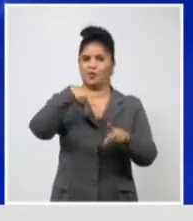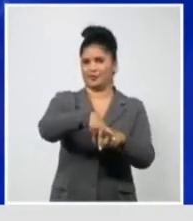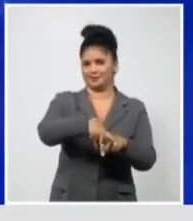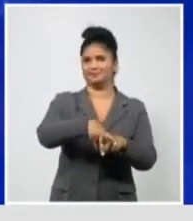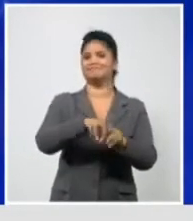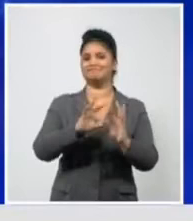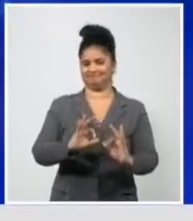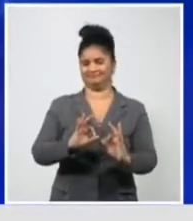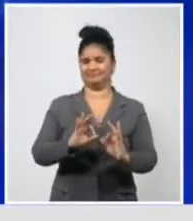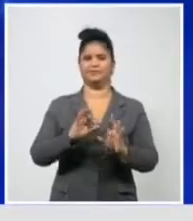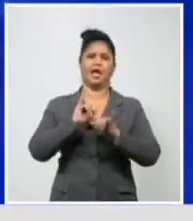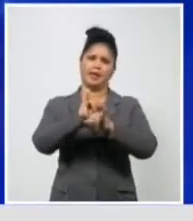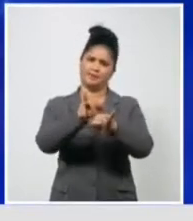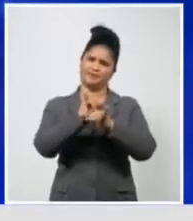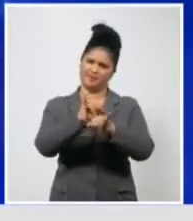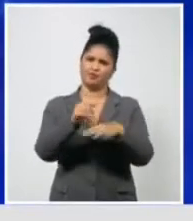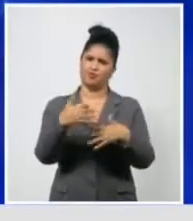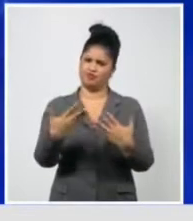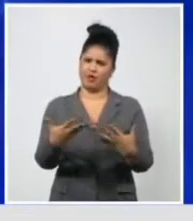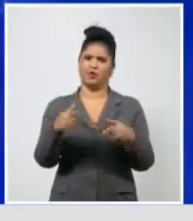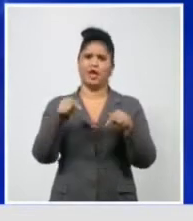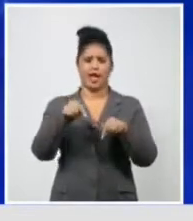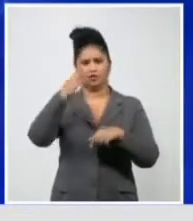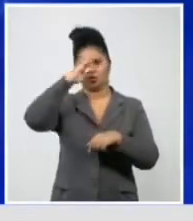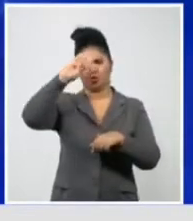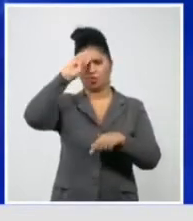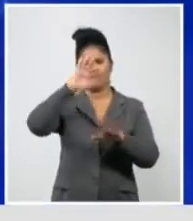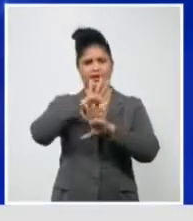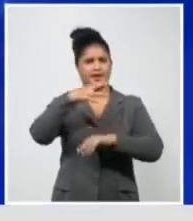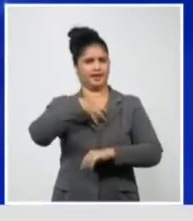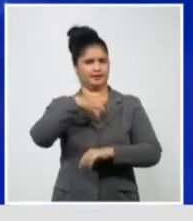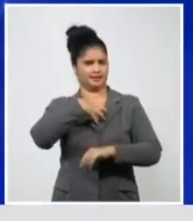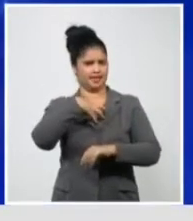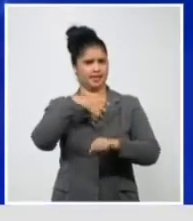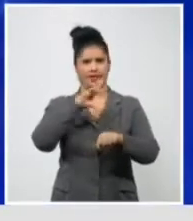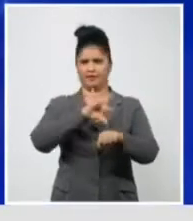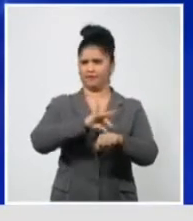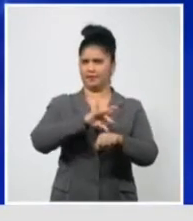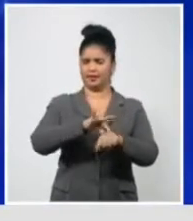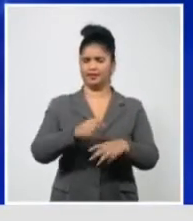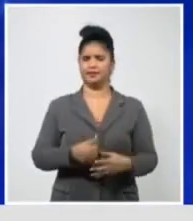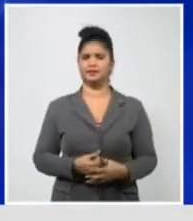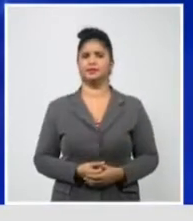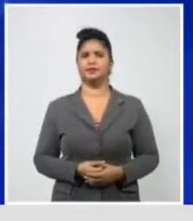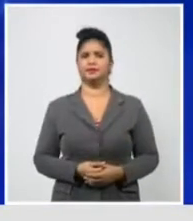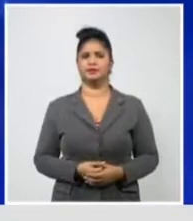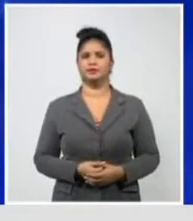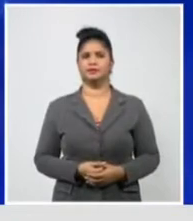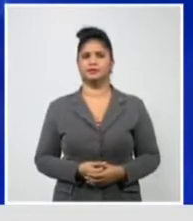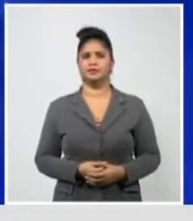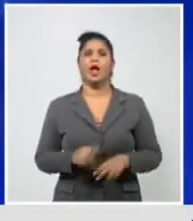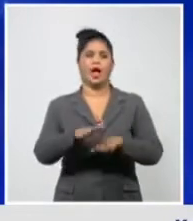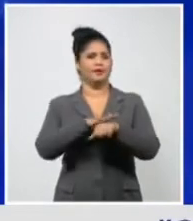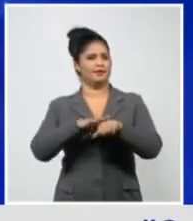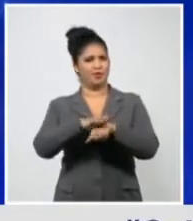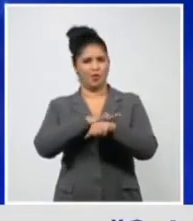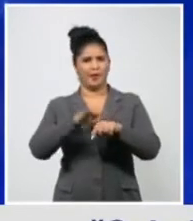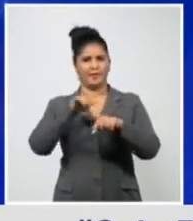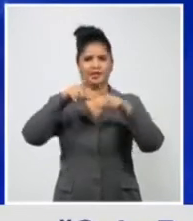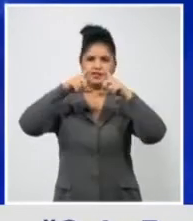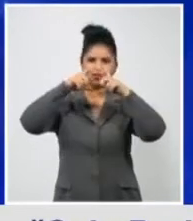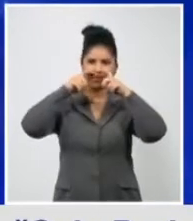No, no, muy bien. Vamos a, primero, a responder, y perdónenme el nazobuco, pero me queda grande, no me di cuenta ahora y se me baja.